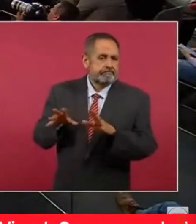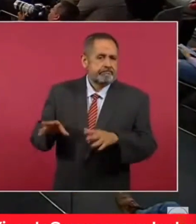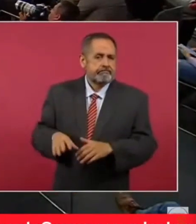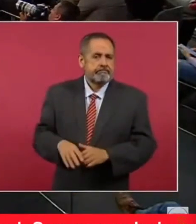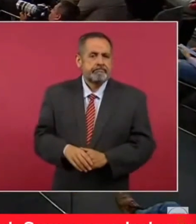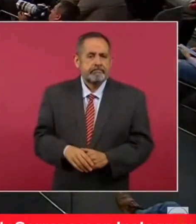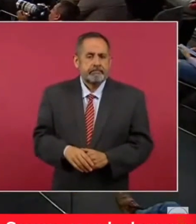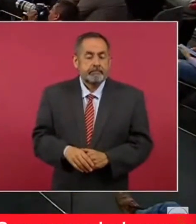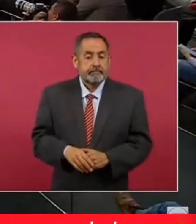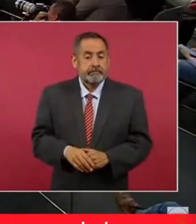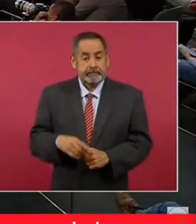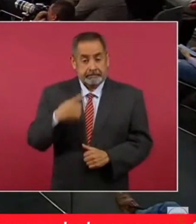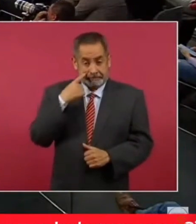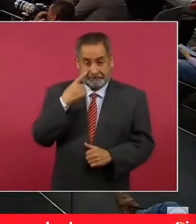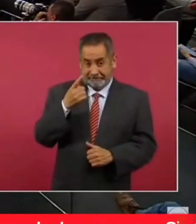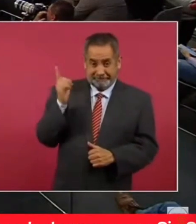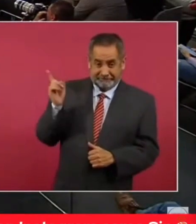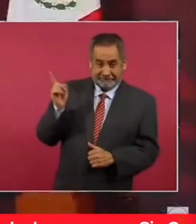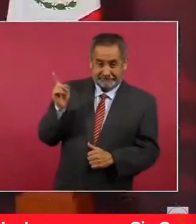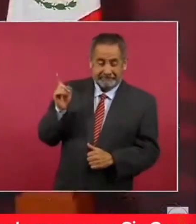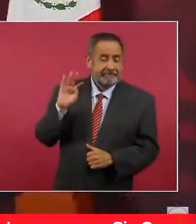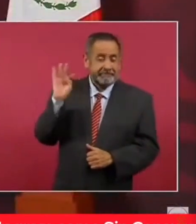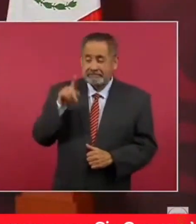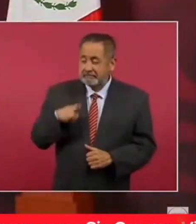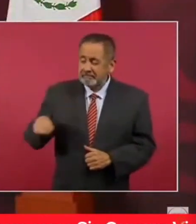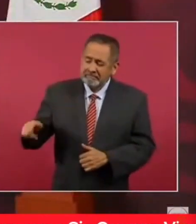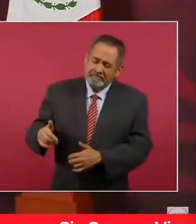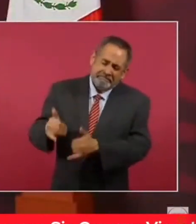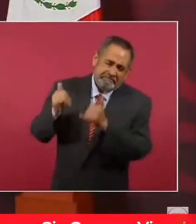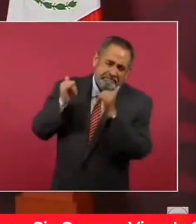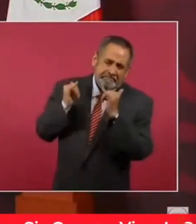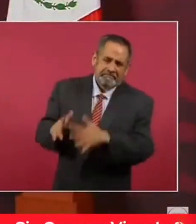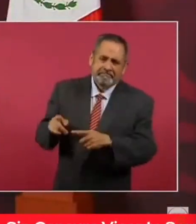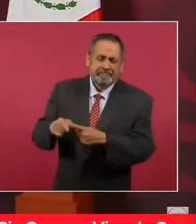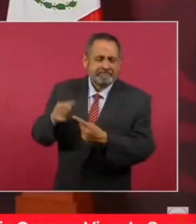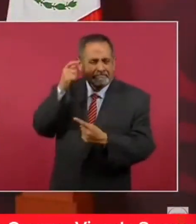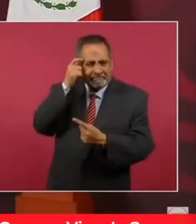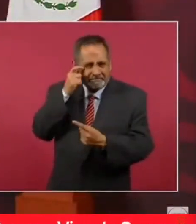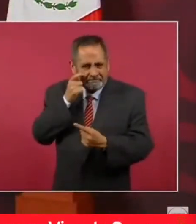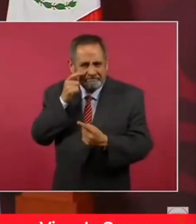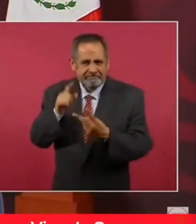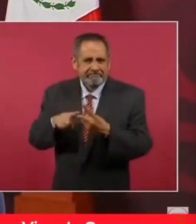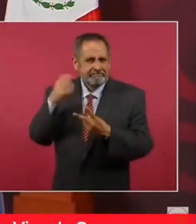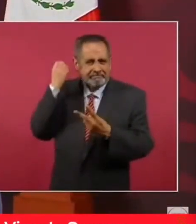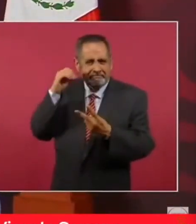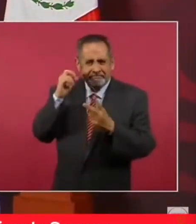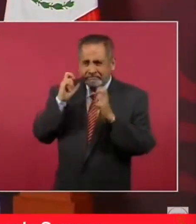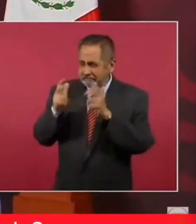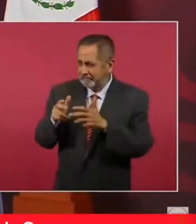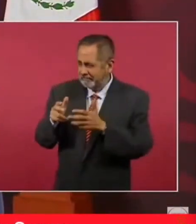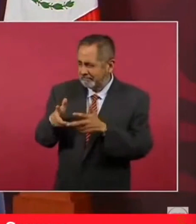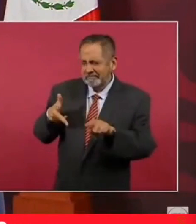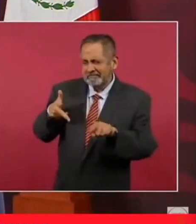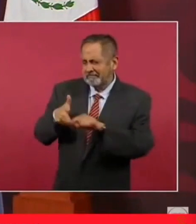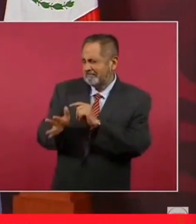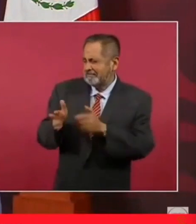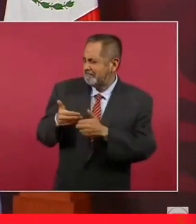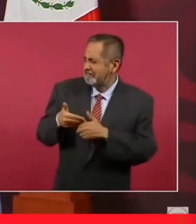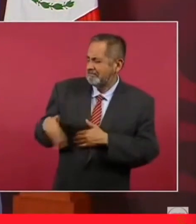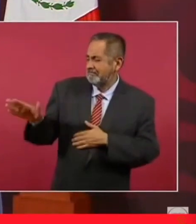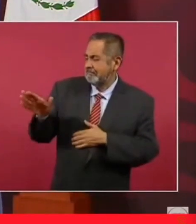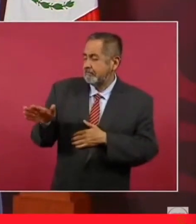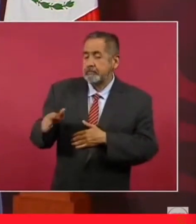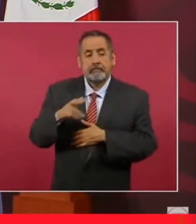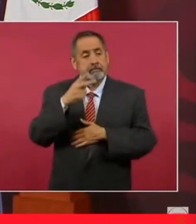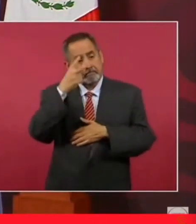si México no tuviera que cargar con Guerrero, Oaxaca y Chiapas, sería